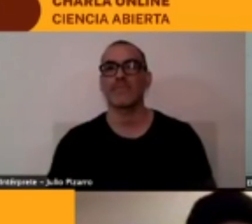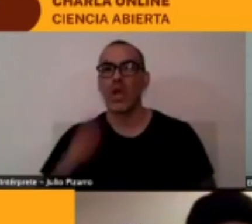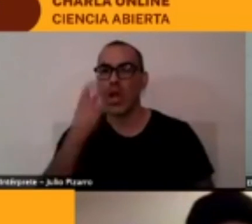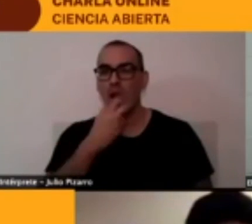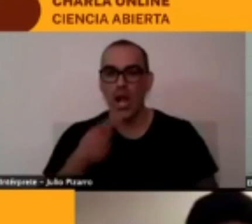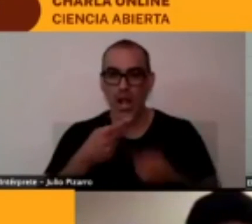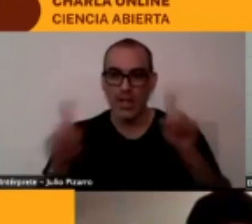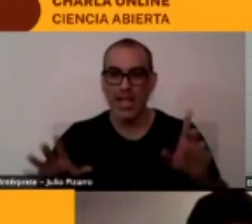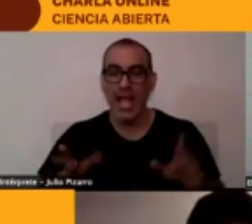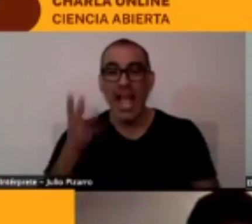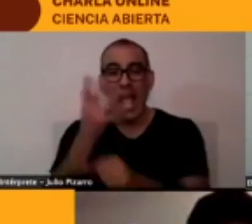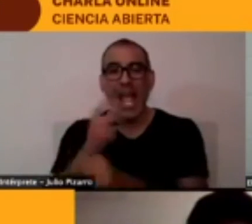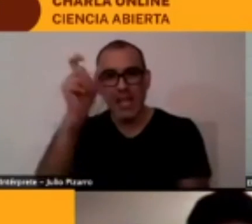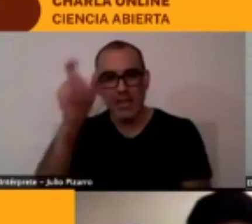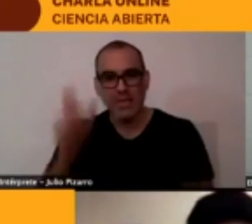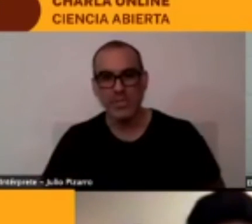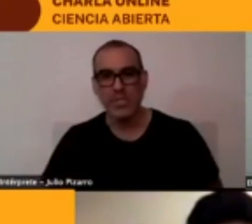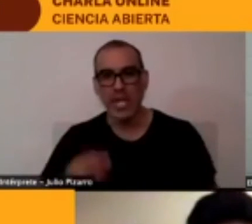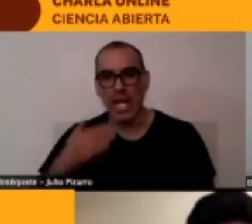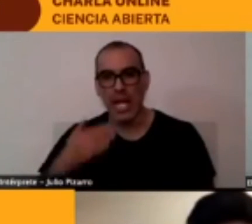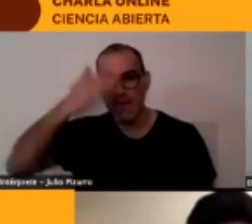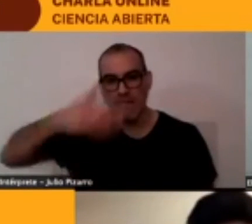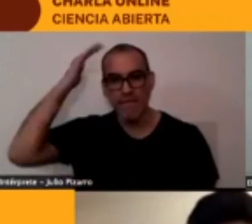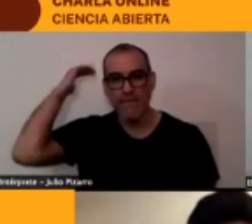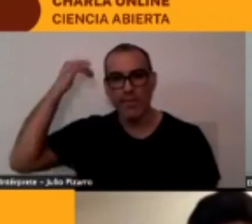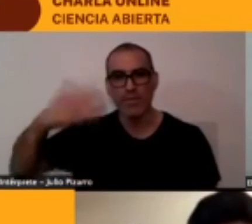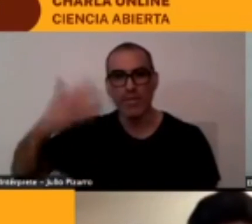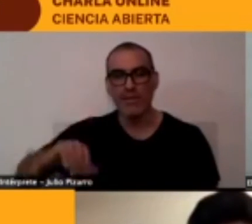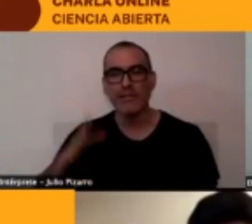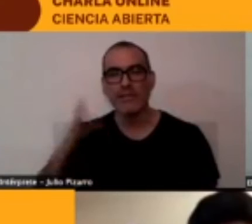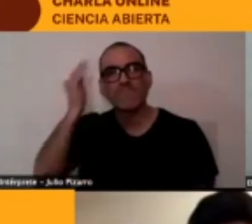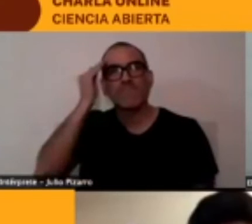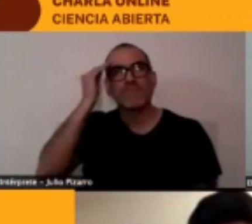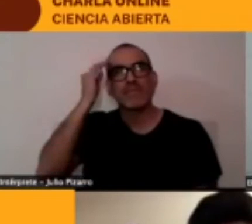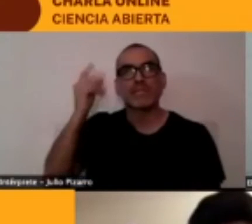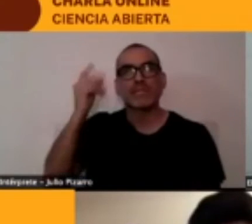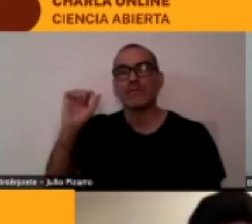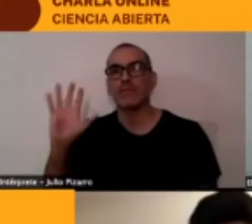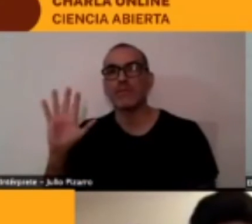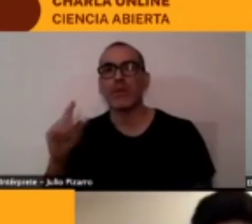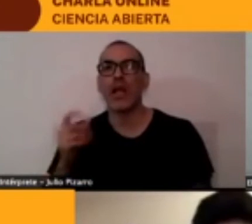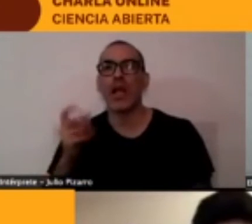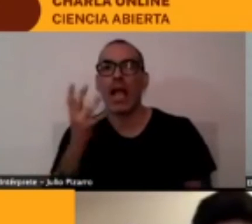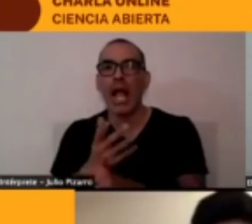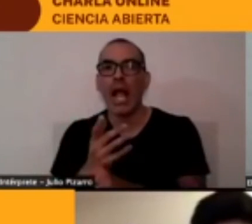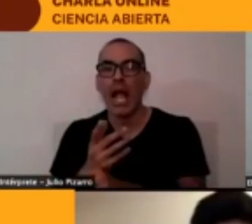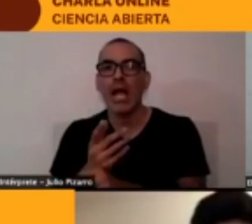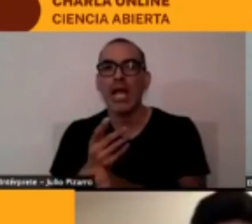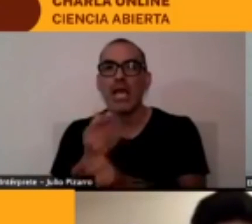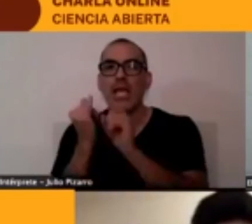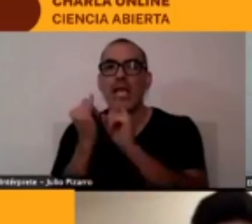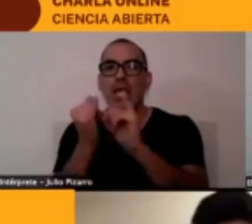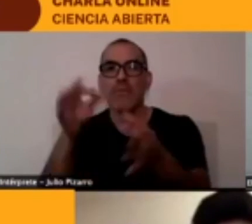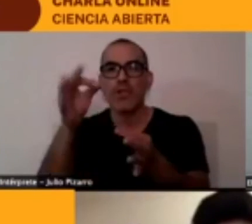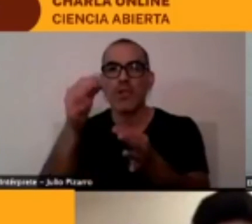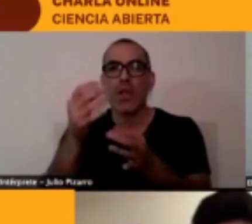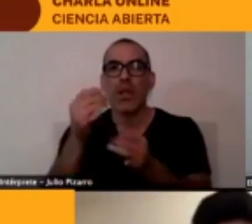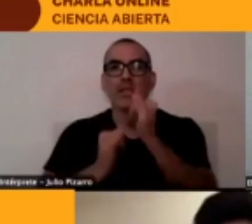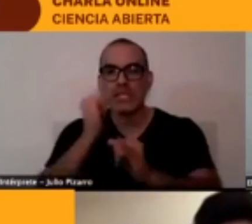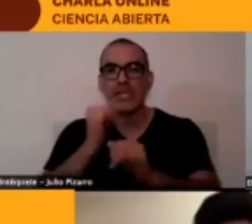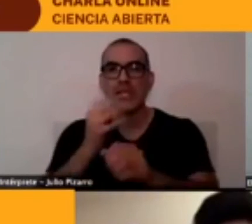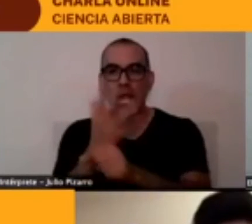autor muy relevante ahora no lo tengo a la mano pero hay un artículo del CACAN dando vueltas por ahí en internet